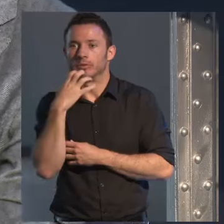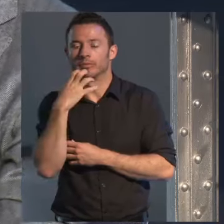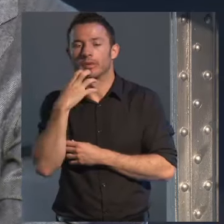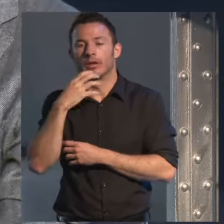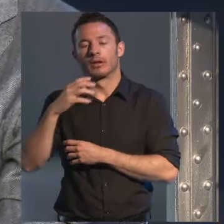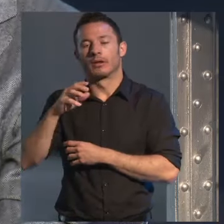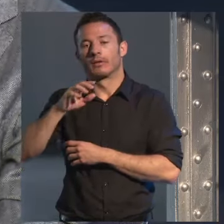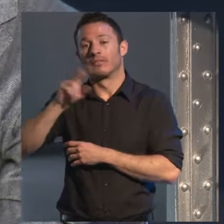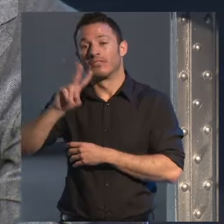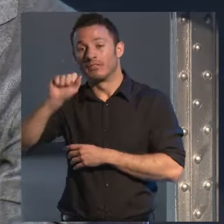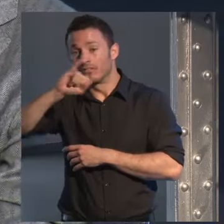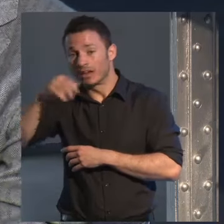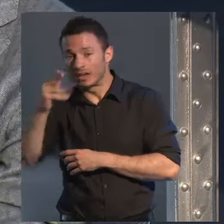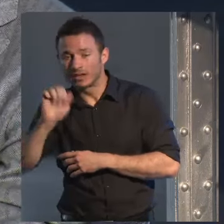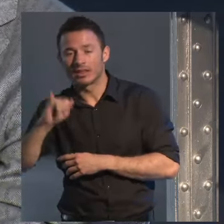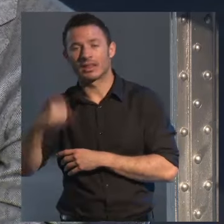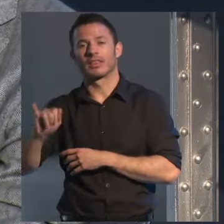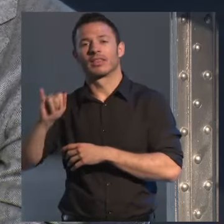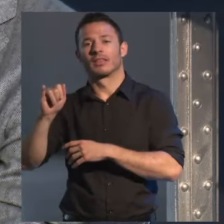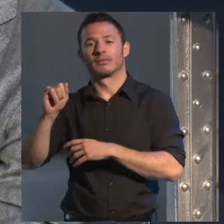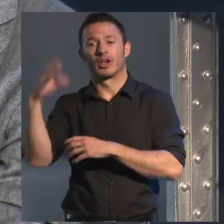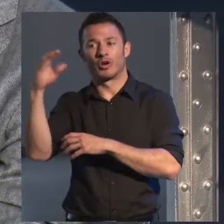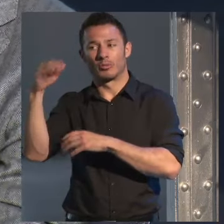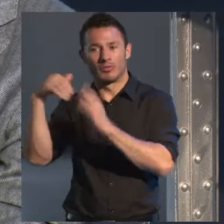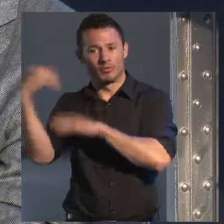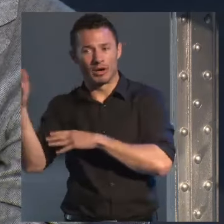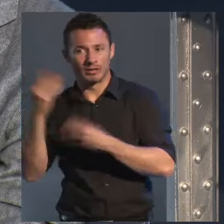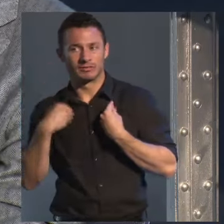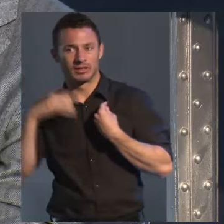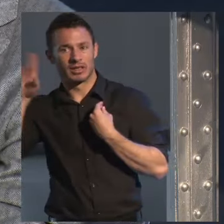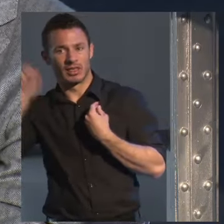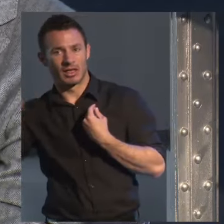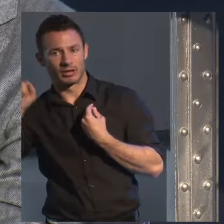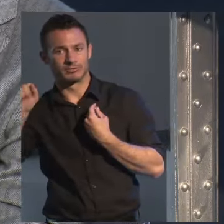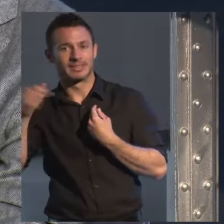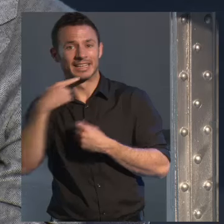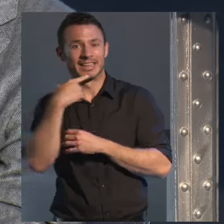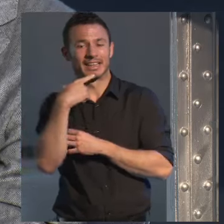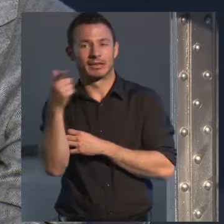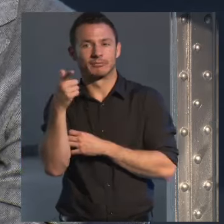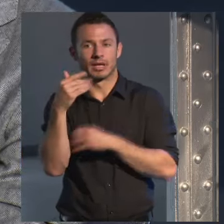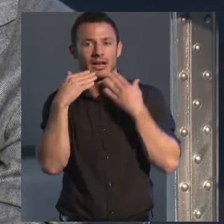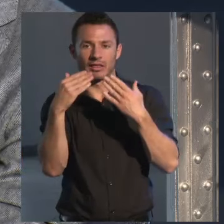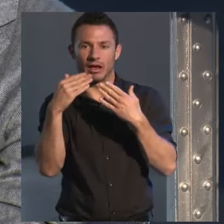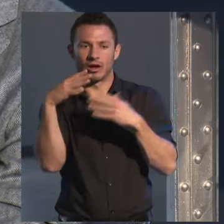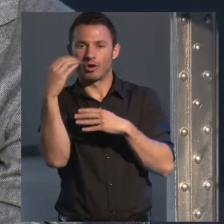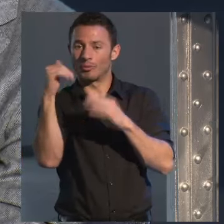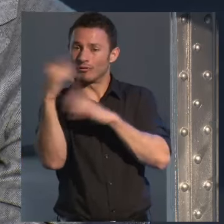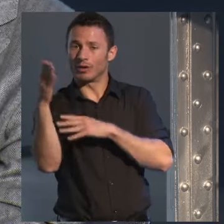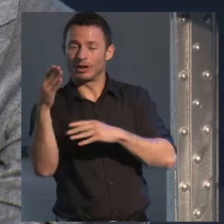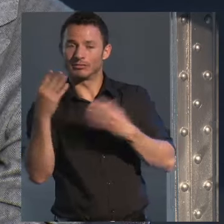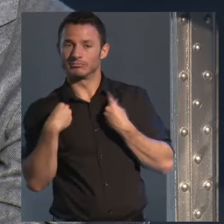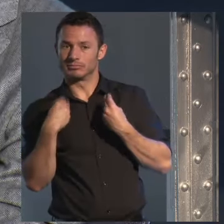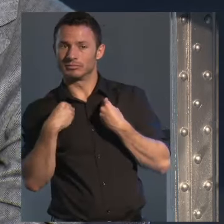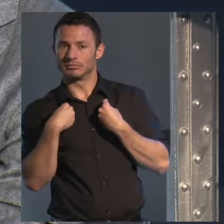regresó hace un par y me decía que probablemente gracias al hecho de haber vivido fuera de su país bueno cree que